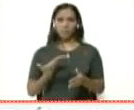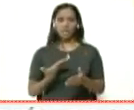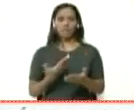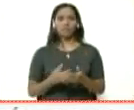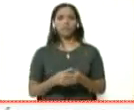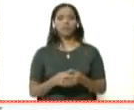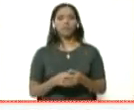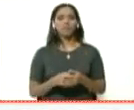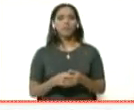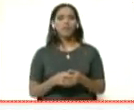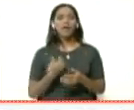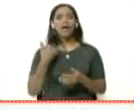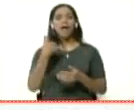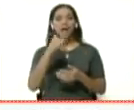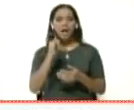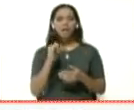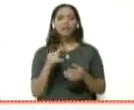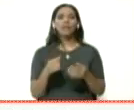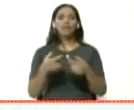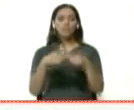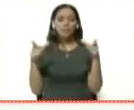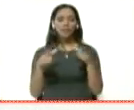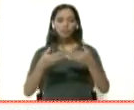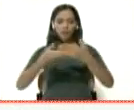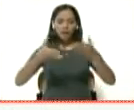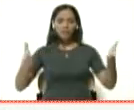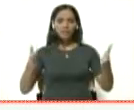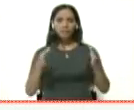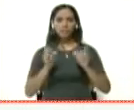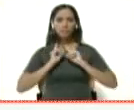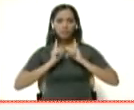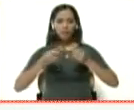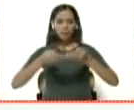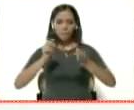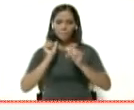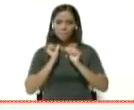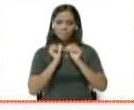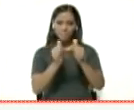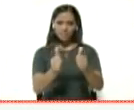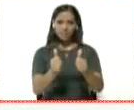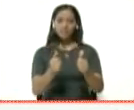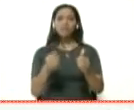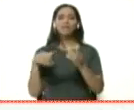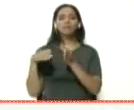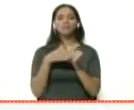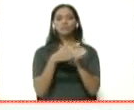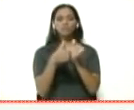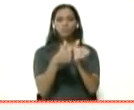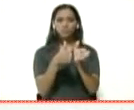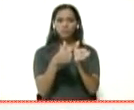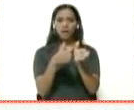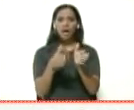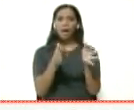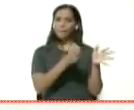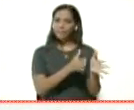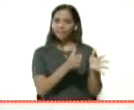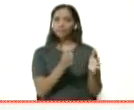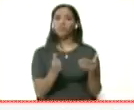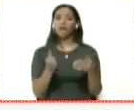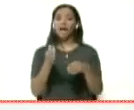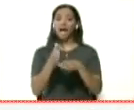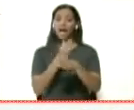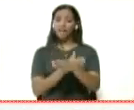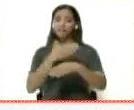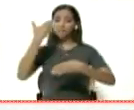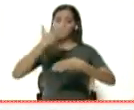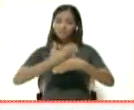es que hay pasos abiertos, que son las vías principales, y tenemos las trochas. La experiencia con los anteriores cierres de frontera